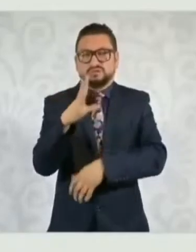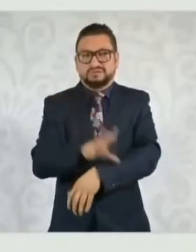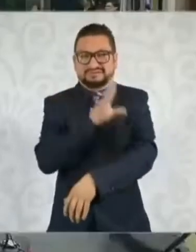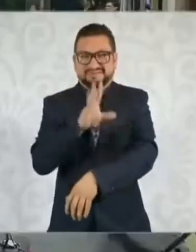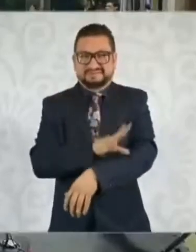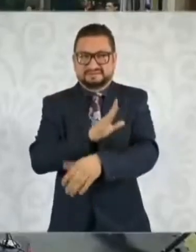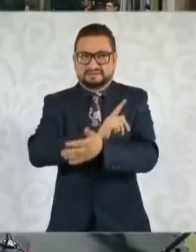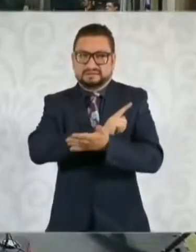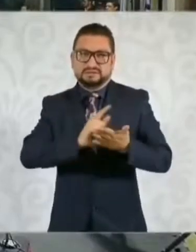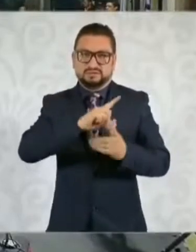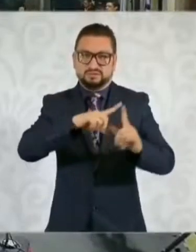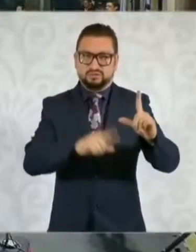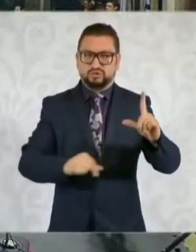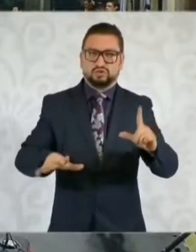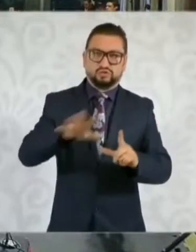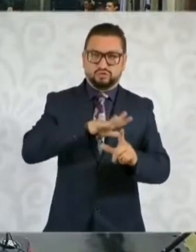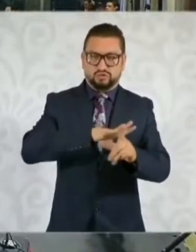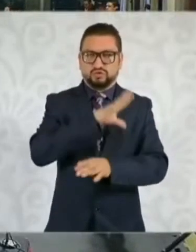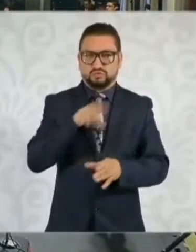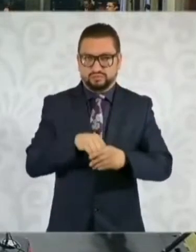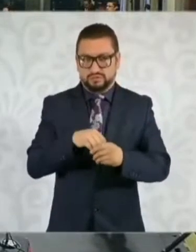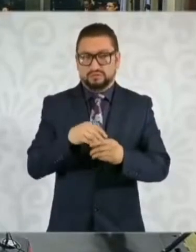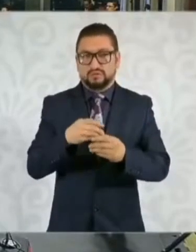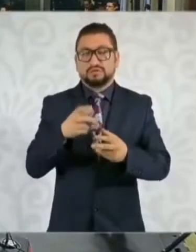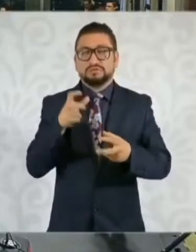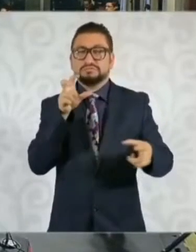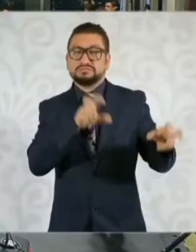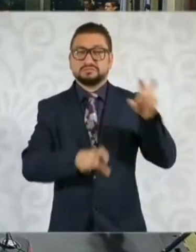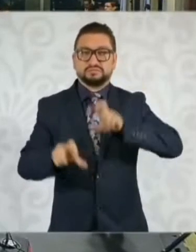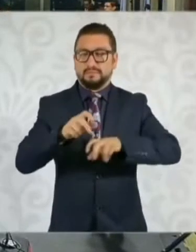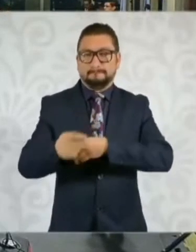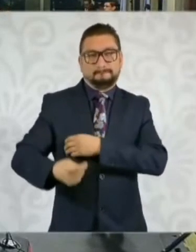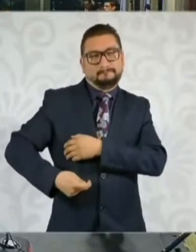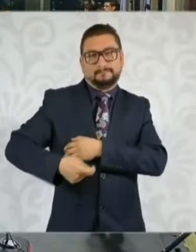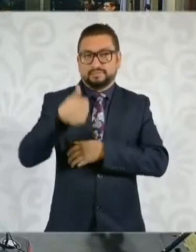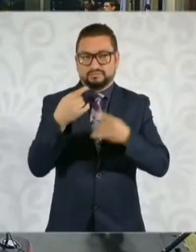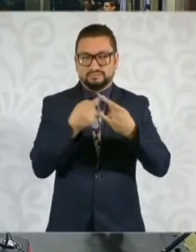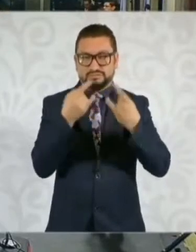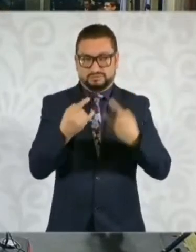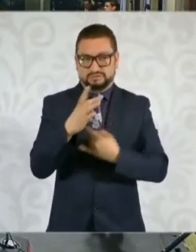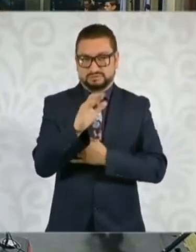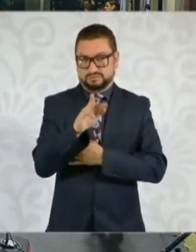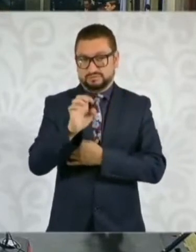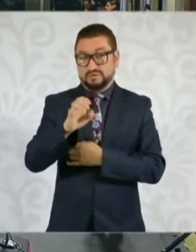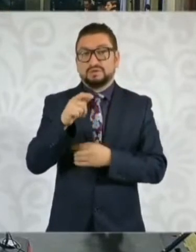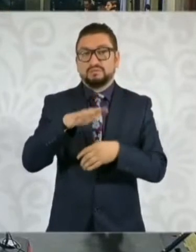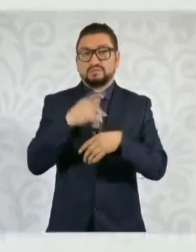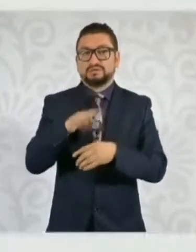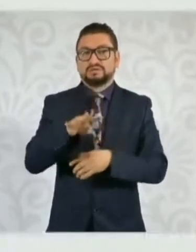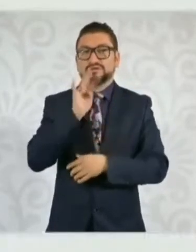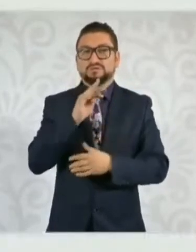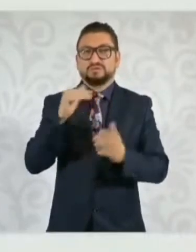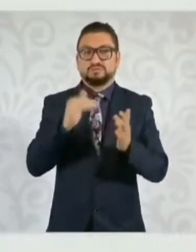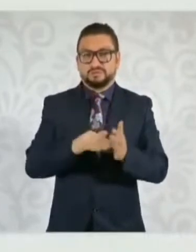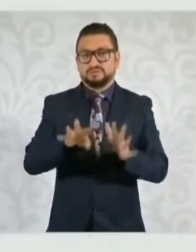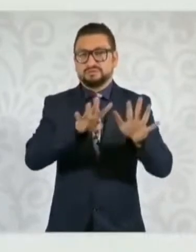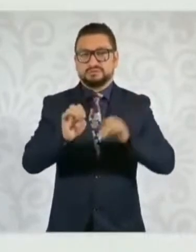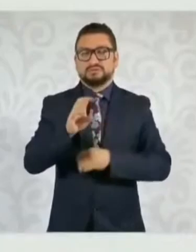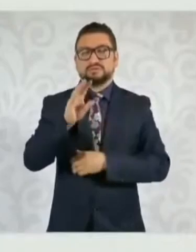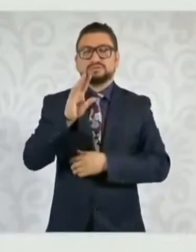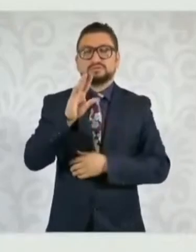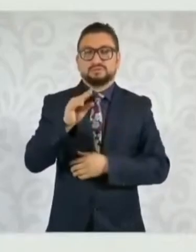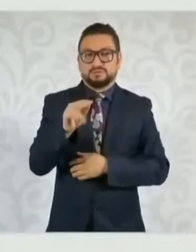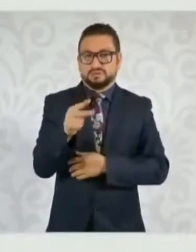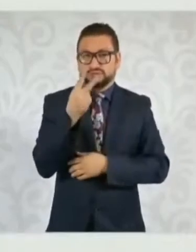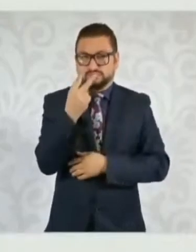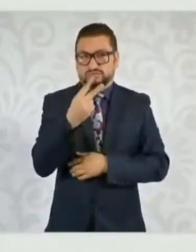limpia del país. Y se realizó una inversión histórica en la CFE sin precedentes de 19 mil 992 millones